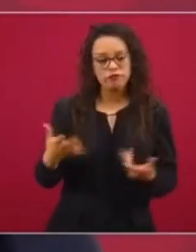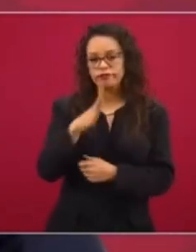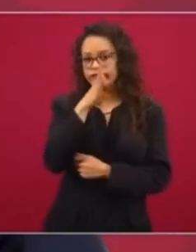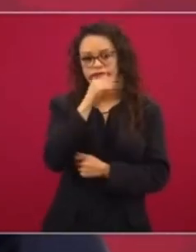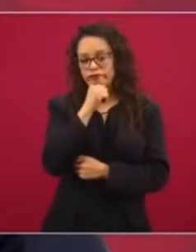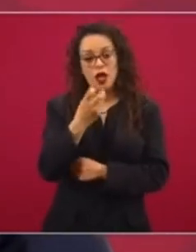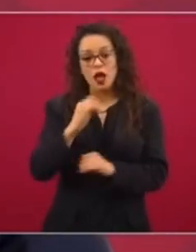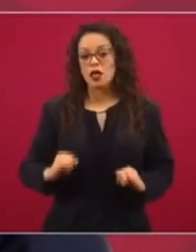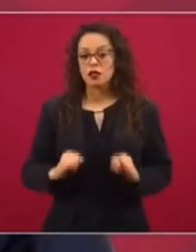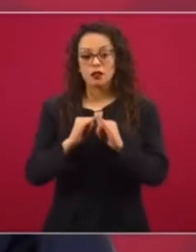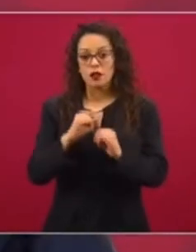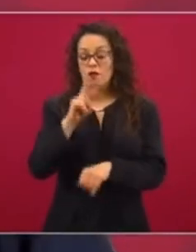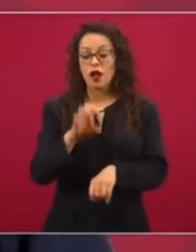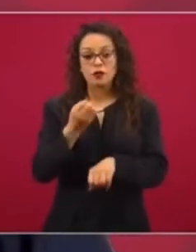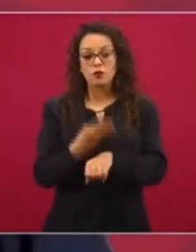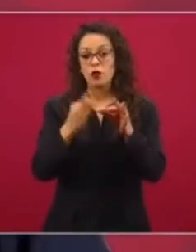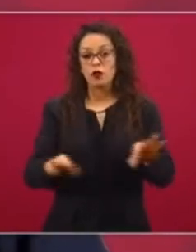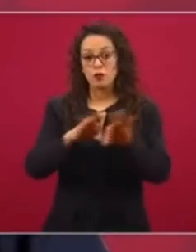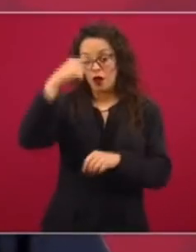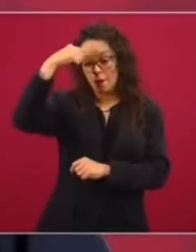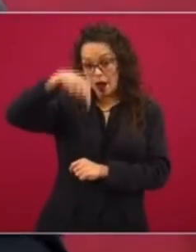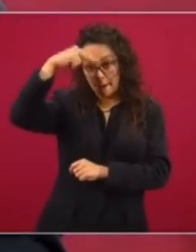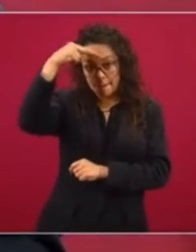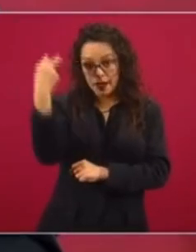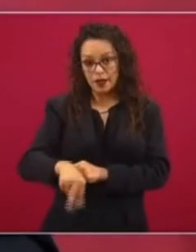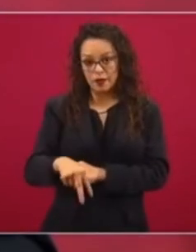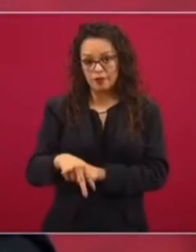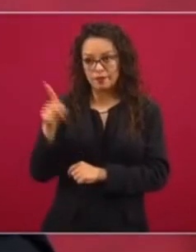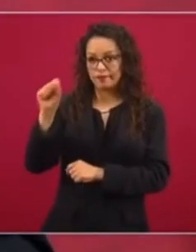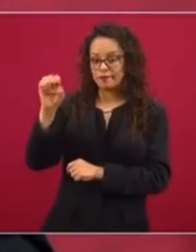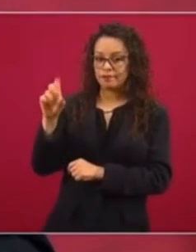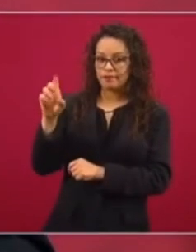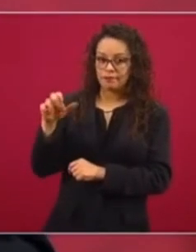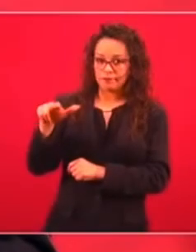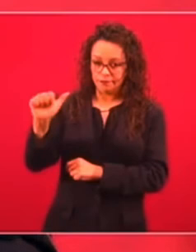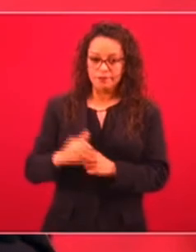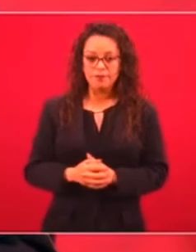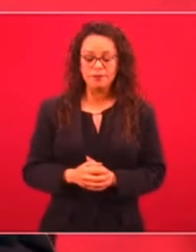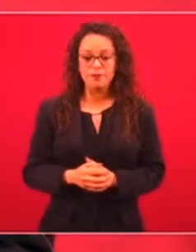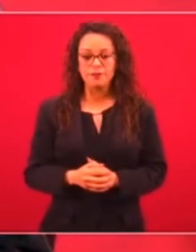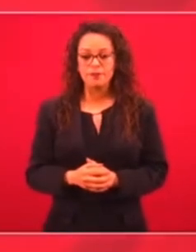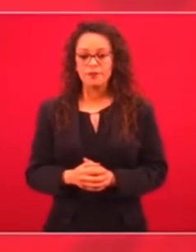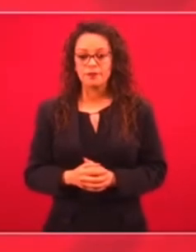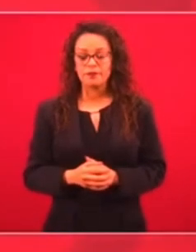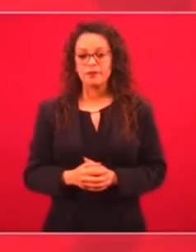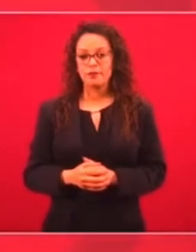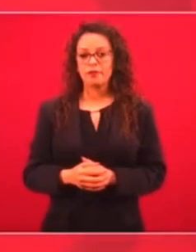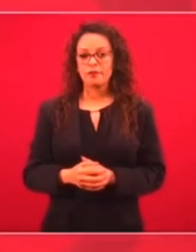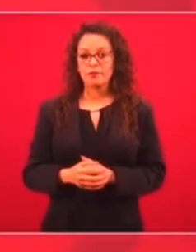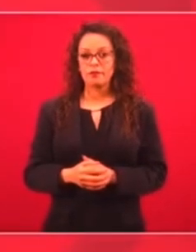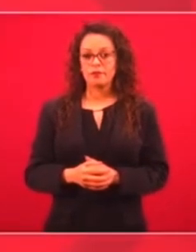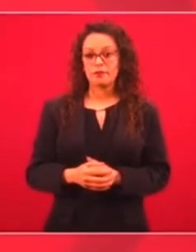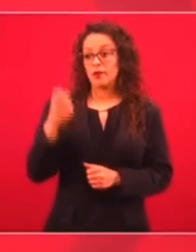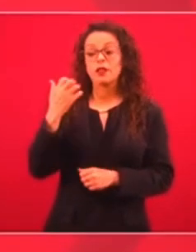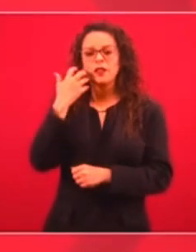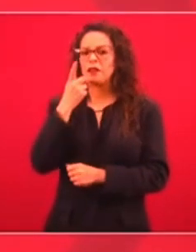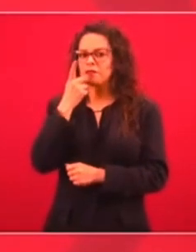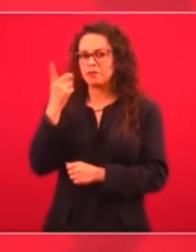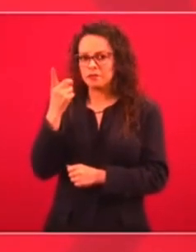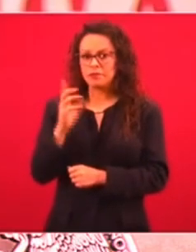a una institución tan importante para el Estado mexicano como es la Secretaría de la Defensa. Esto no significa de ninguna manera